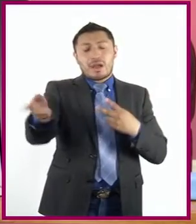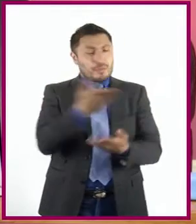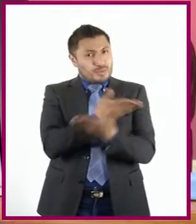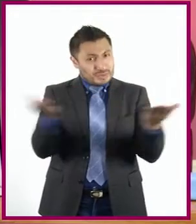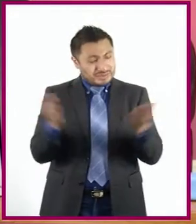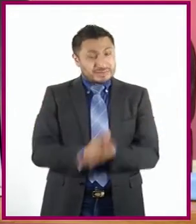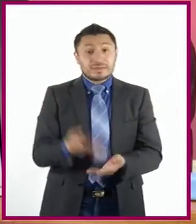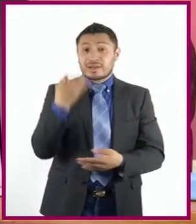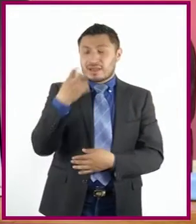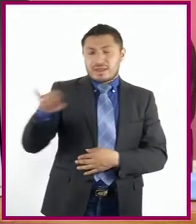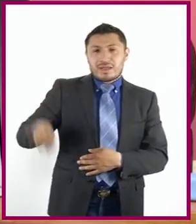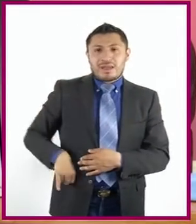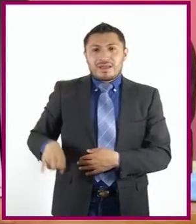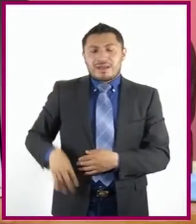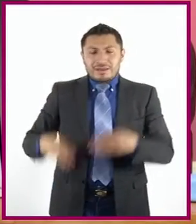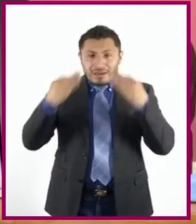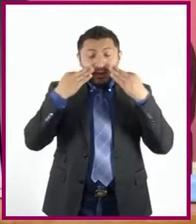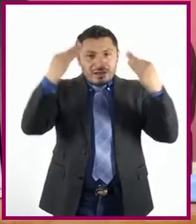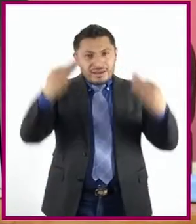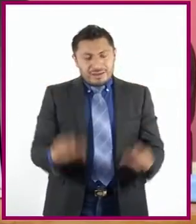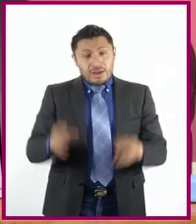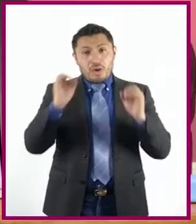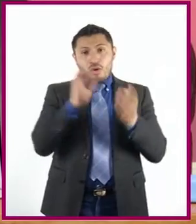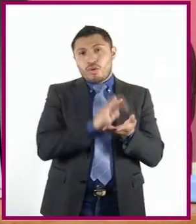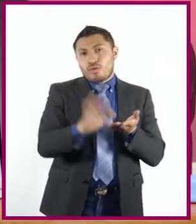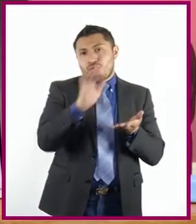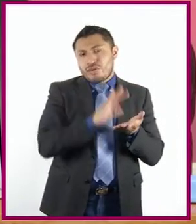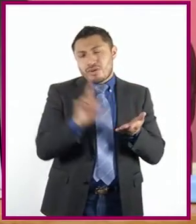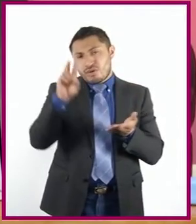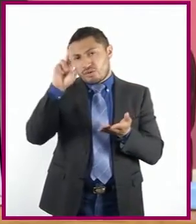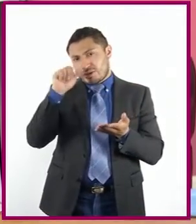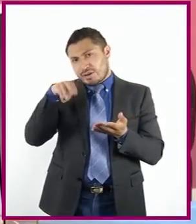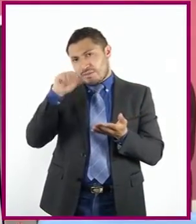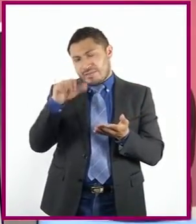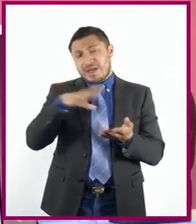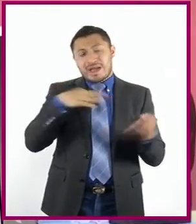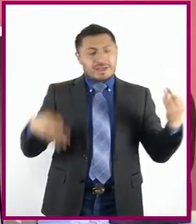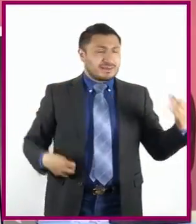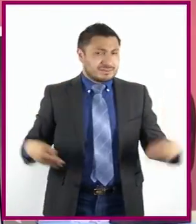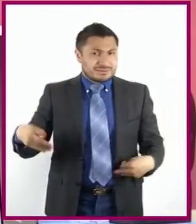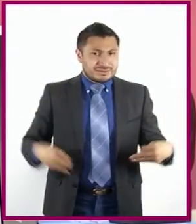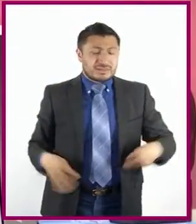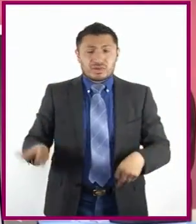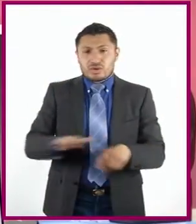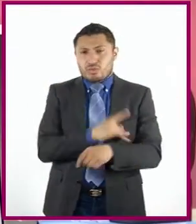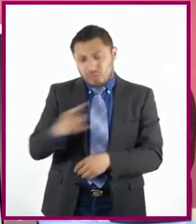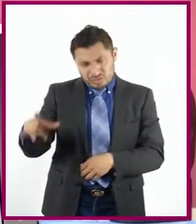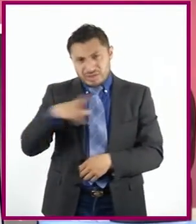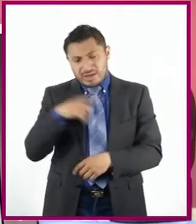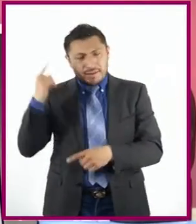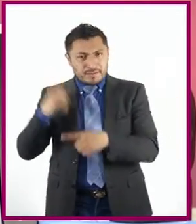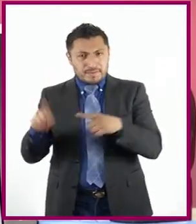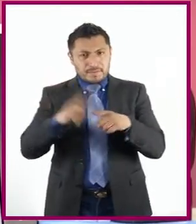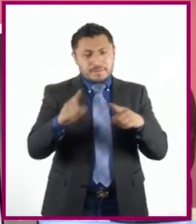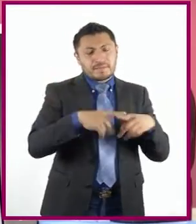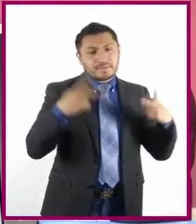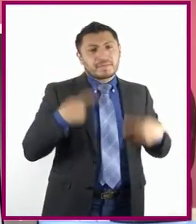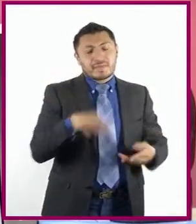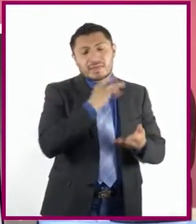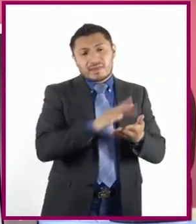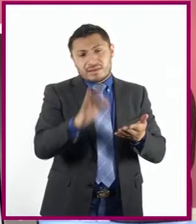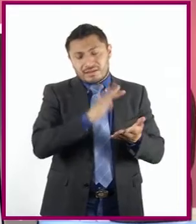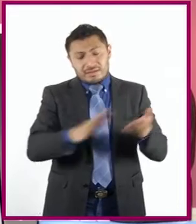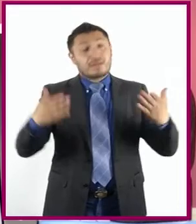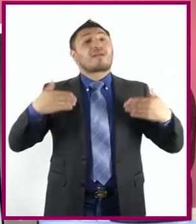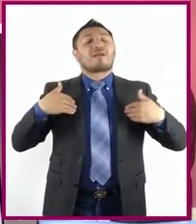presenciar la puesta en escena o la lectura dramatizada de una obra de teatro. Porque tenemos a varios lectores de la obra interpretándola